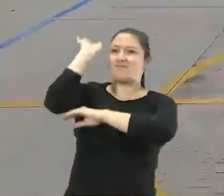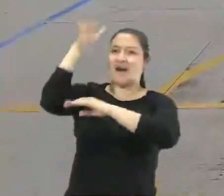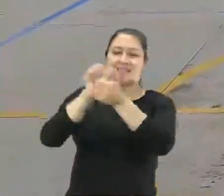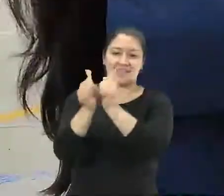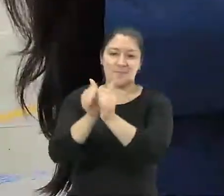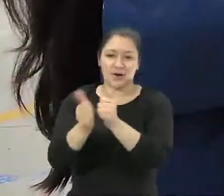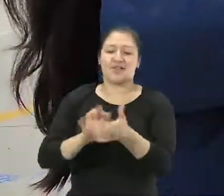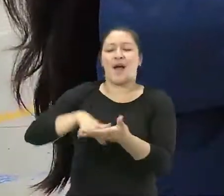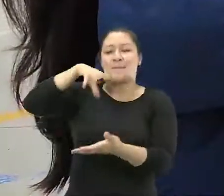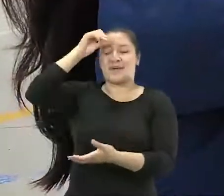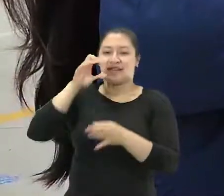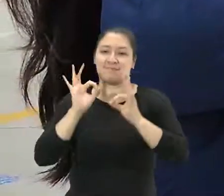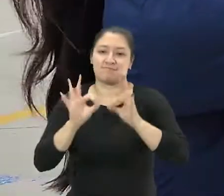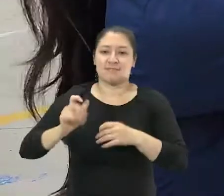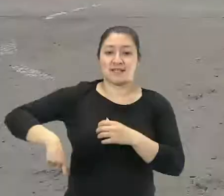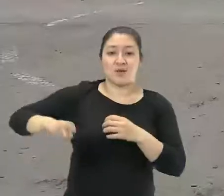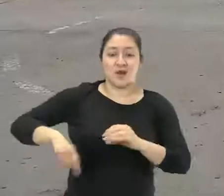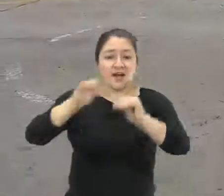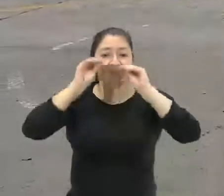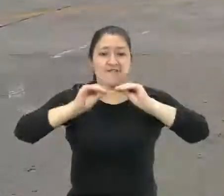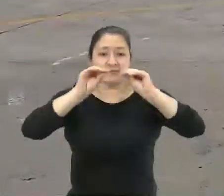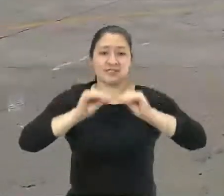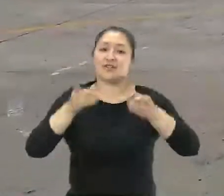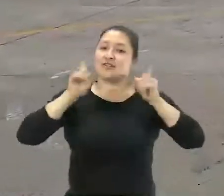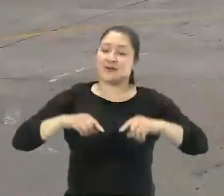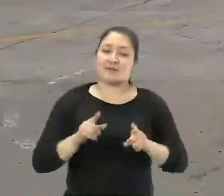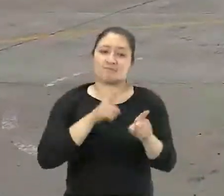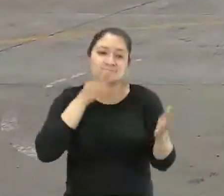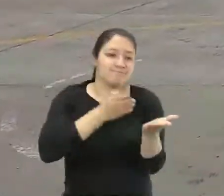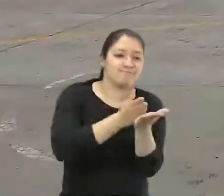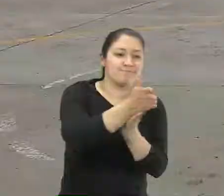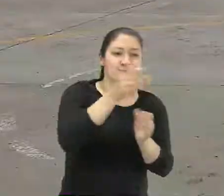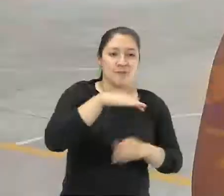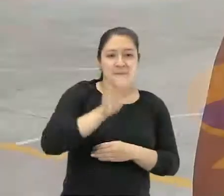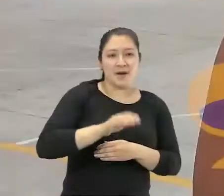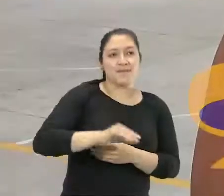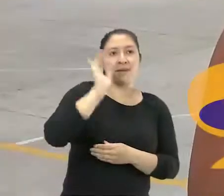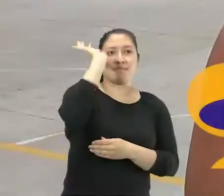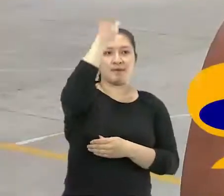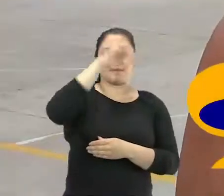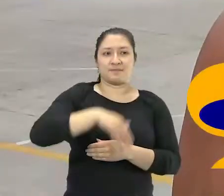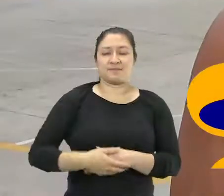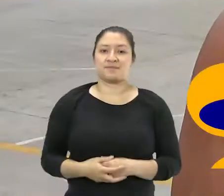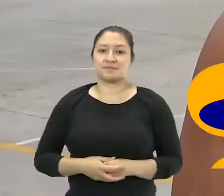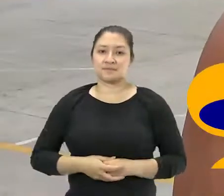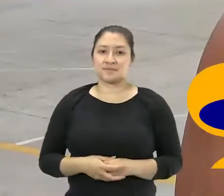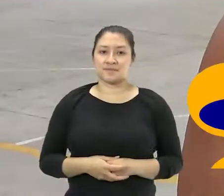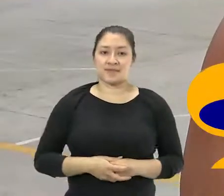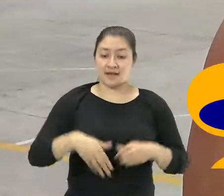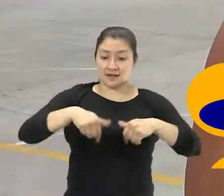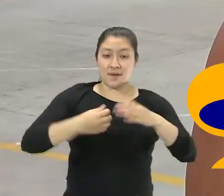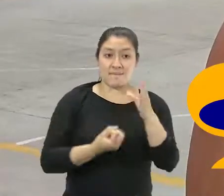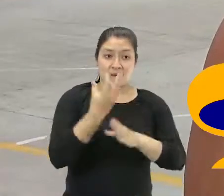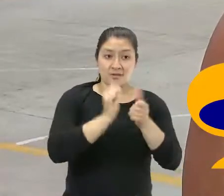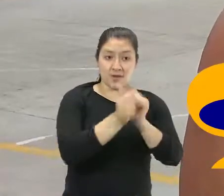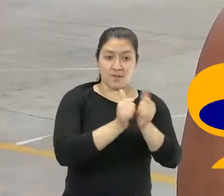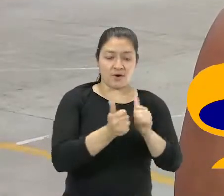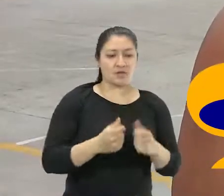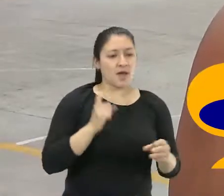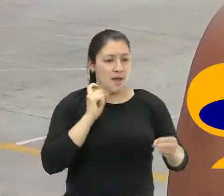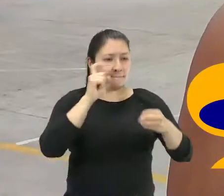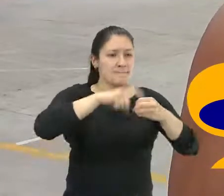concerniente a la escuela de formación y a la disciplina como tal llegué a esta escuela deportiva Pasto Deportes